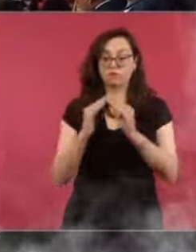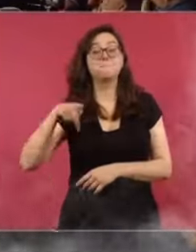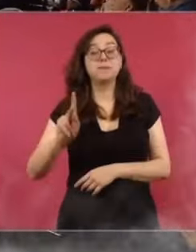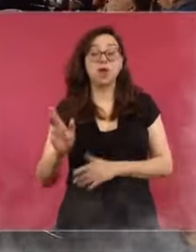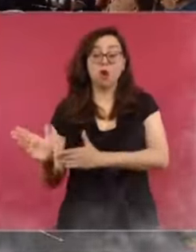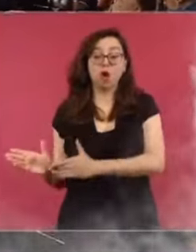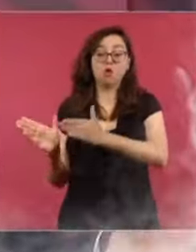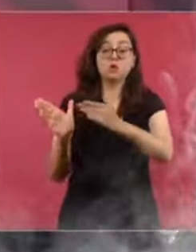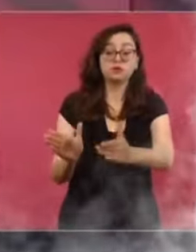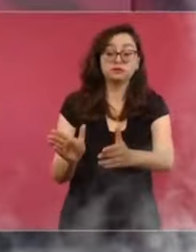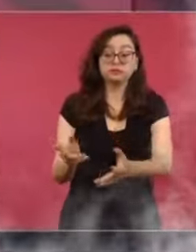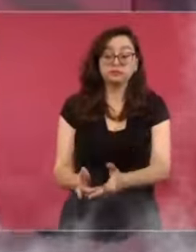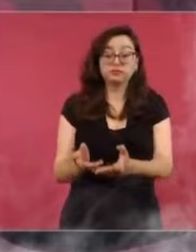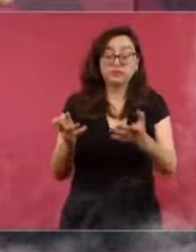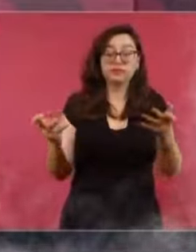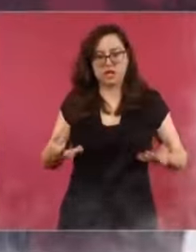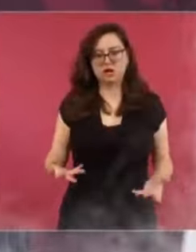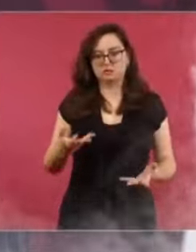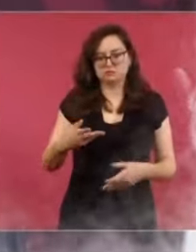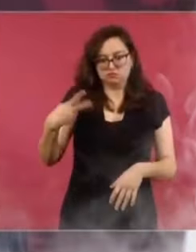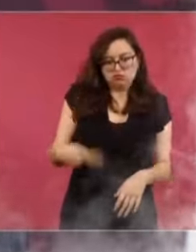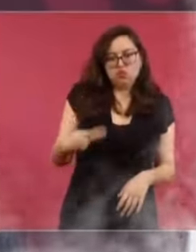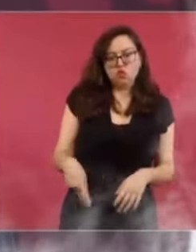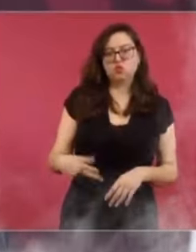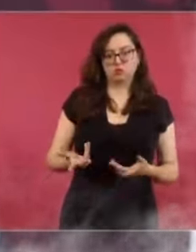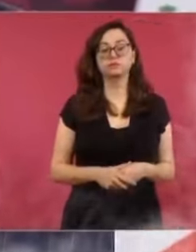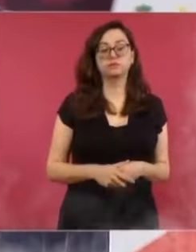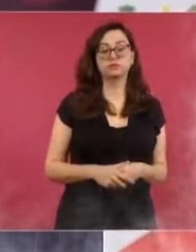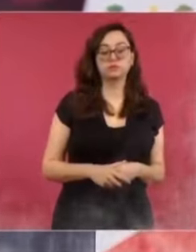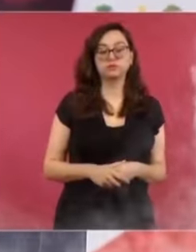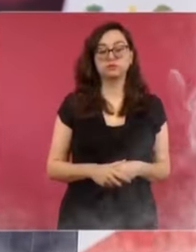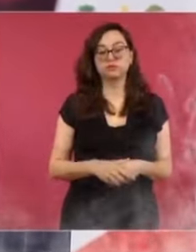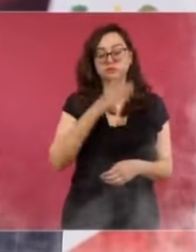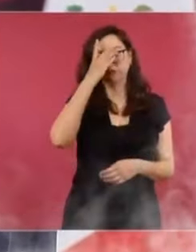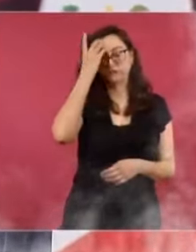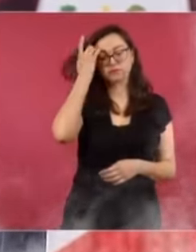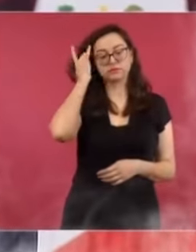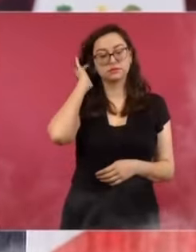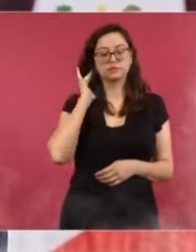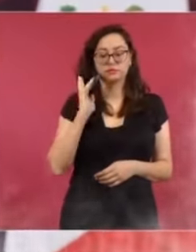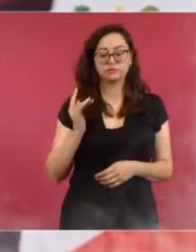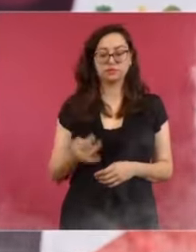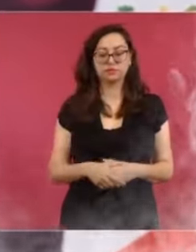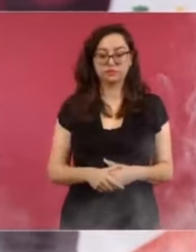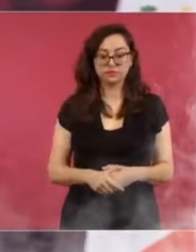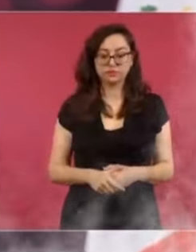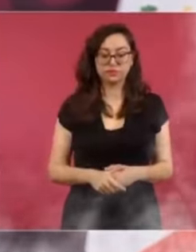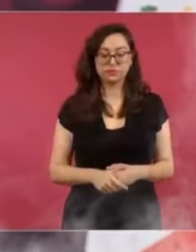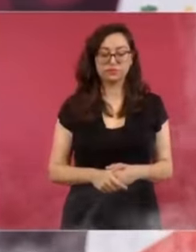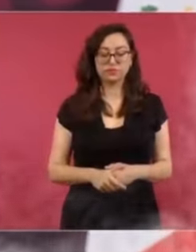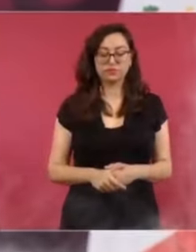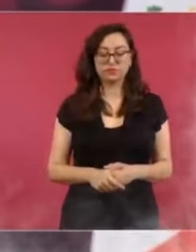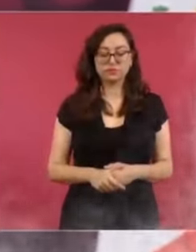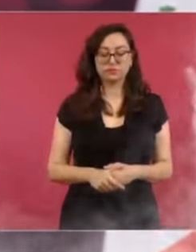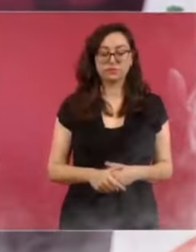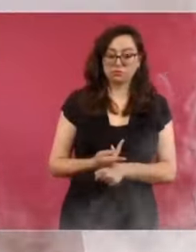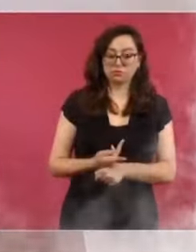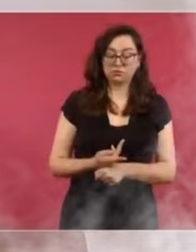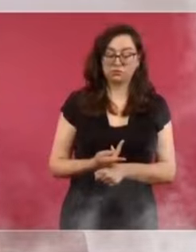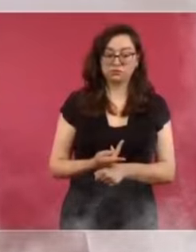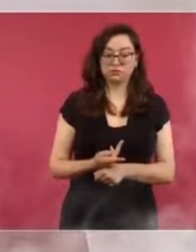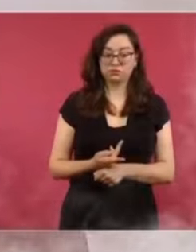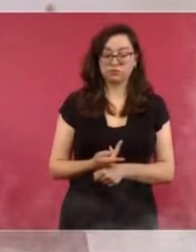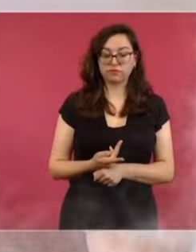un terreno que es el campo de golf. Entonces se llega a un acuerdo para que a cambio de una contraprestación